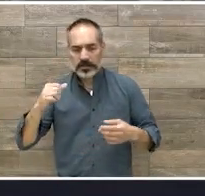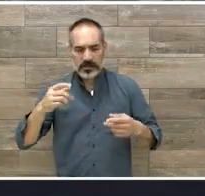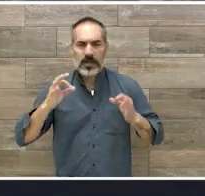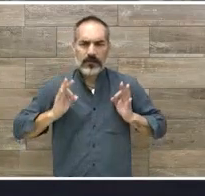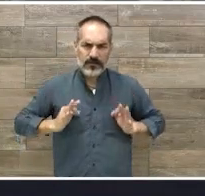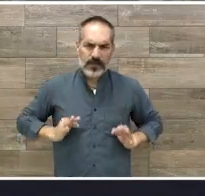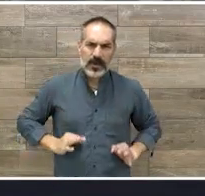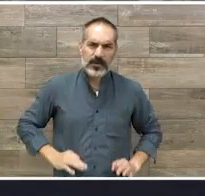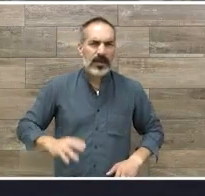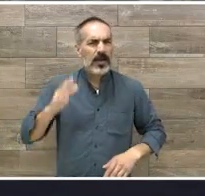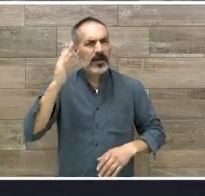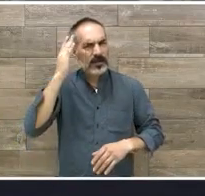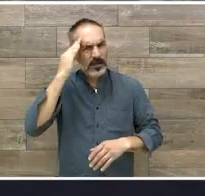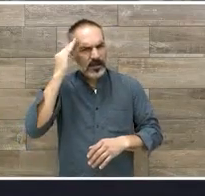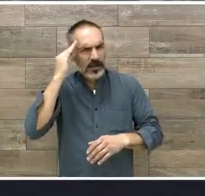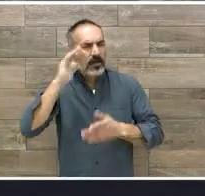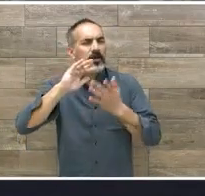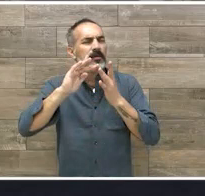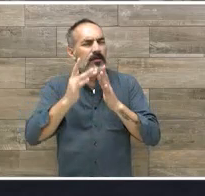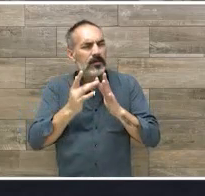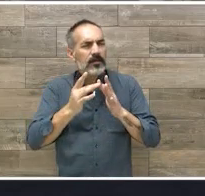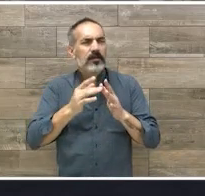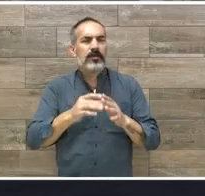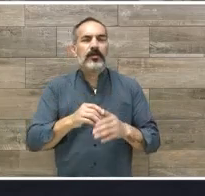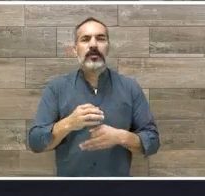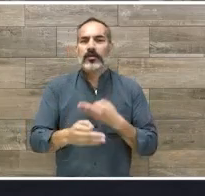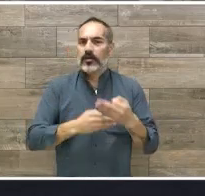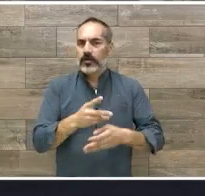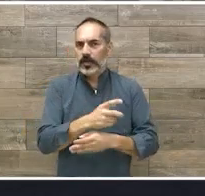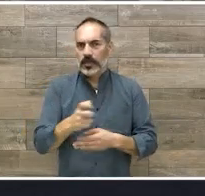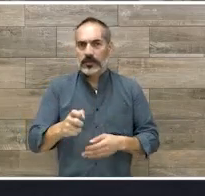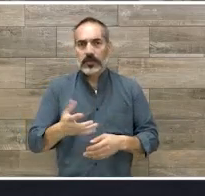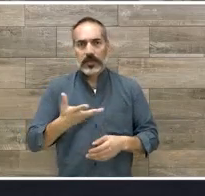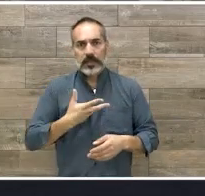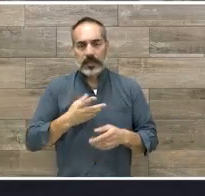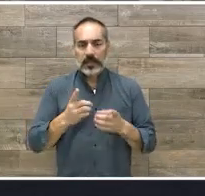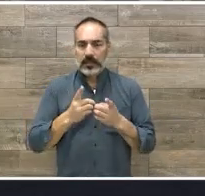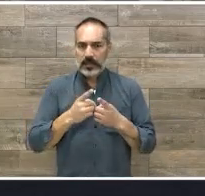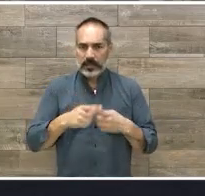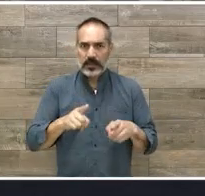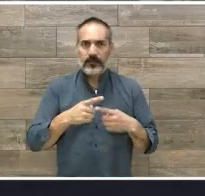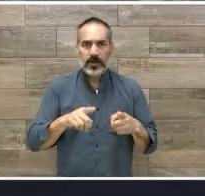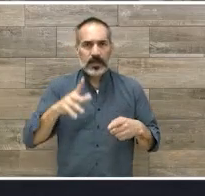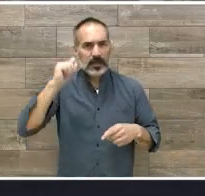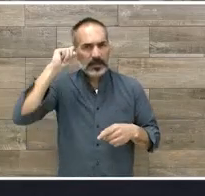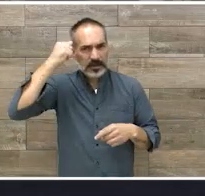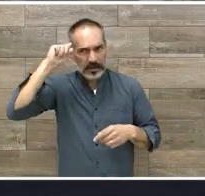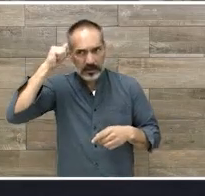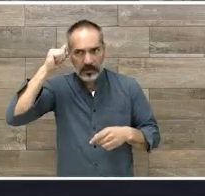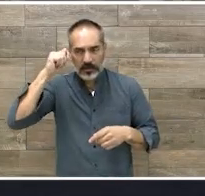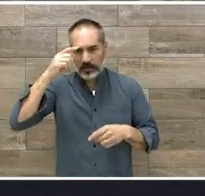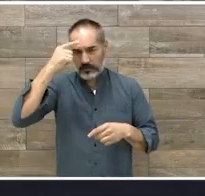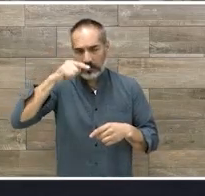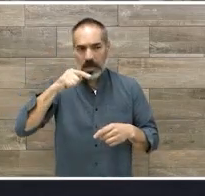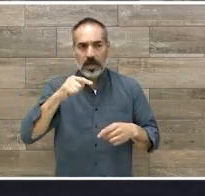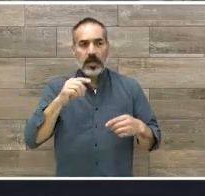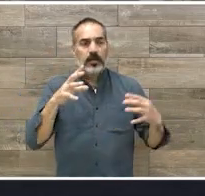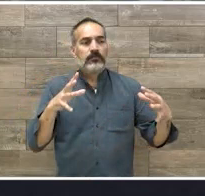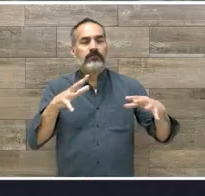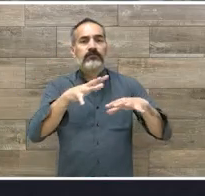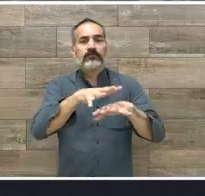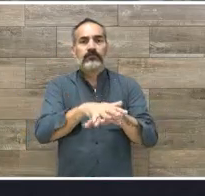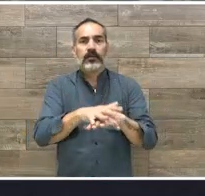y sensoriales de los niños que tienen diferentes trastornos para moverse y relacionarse con el mundo, pues se